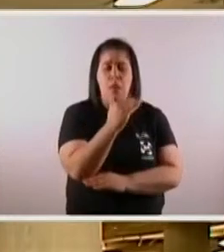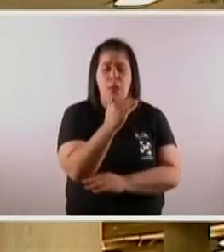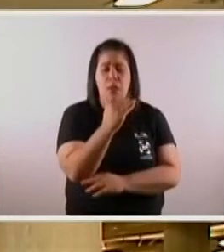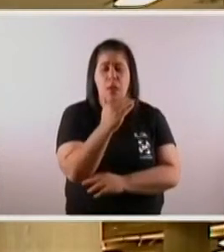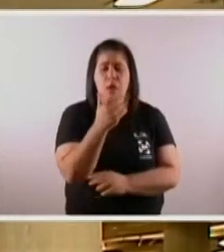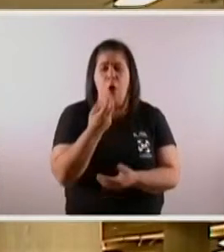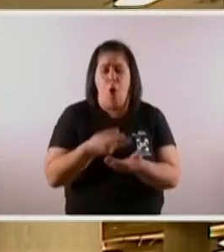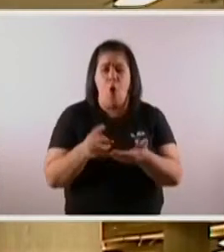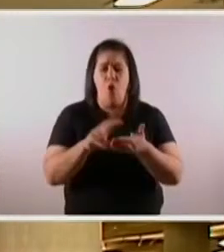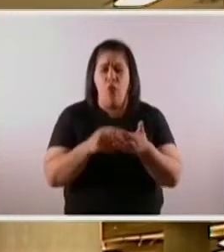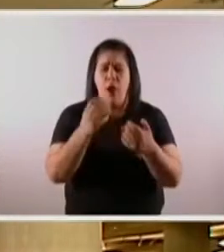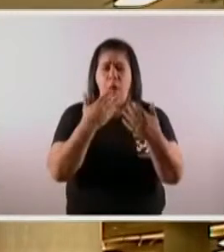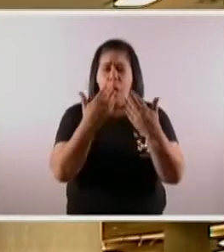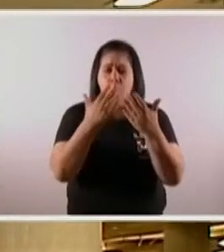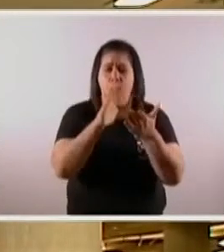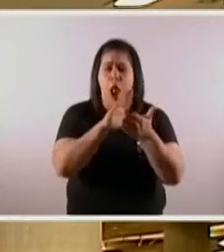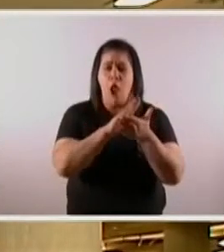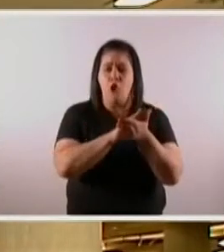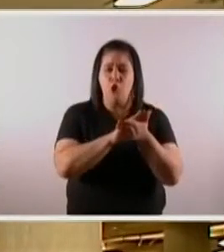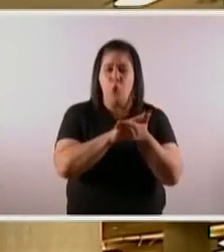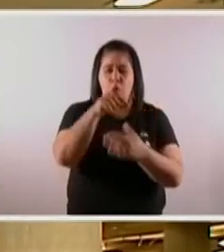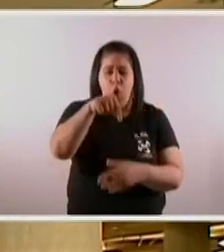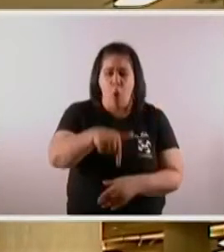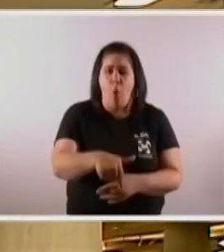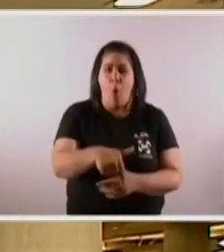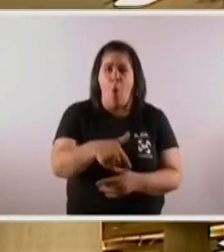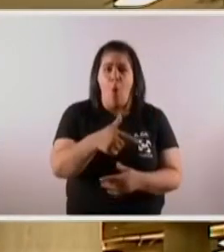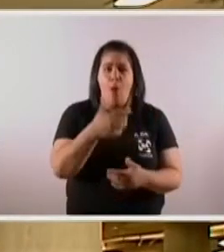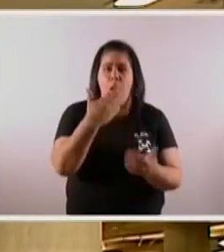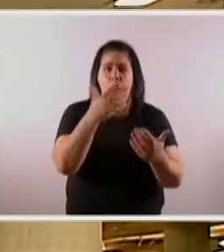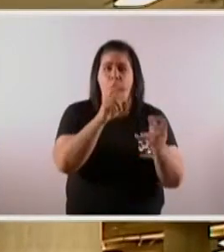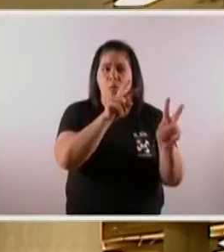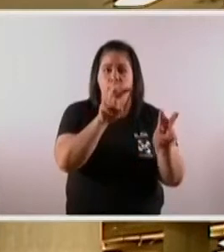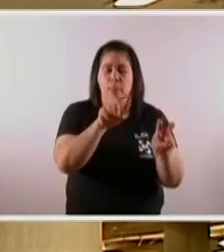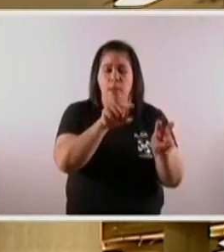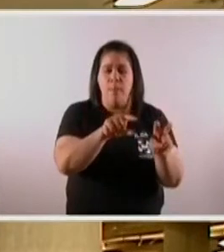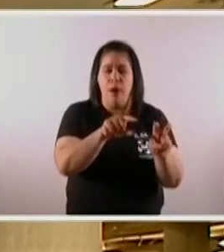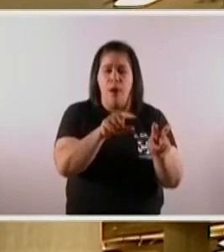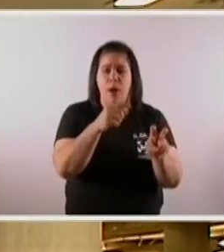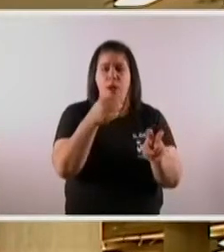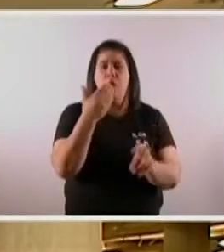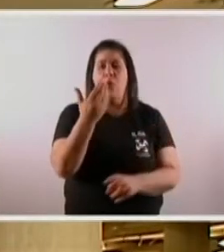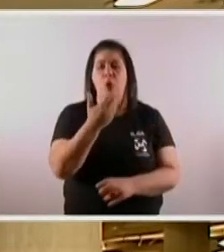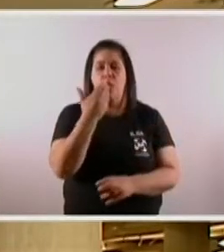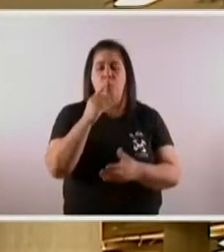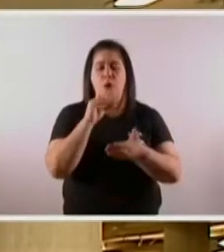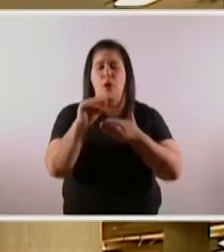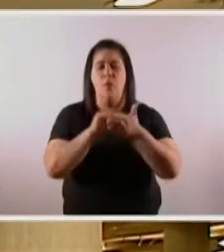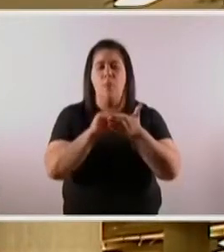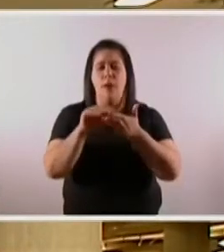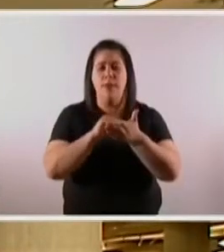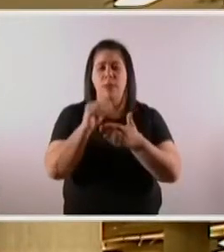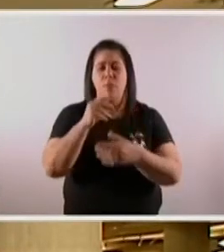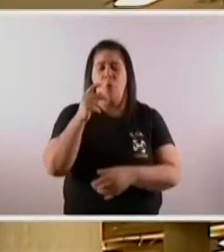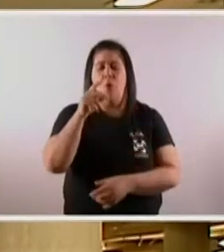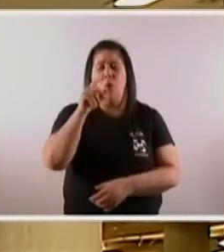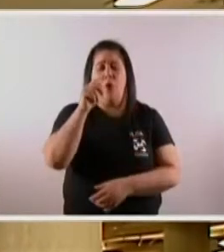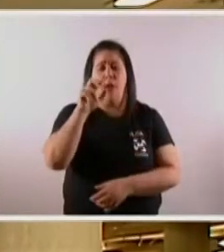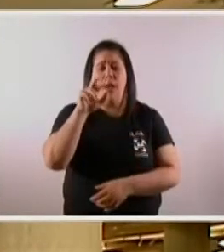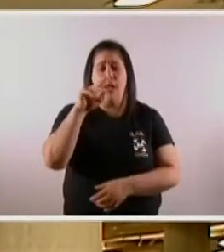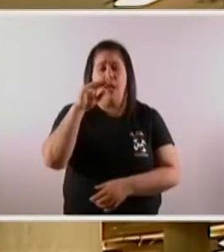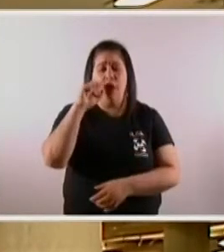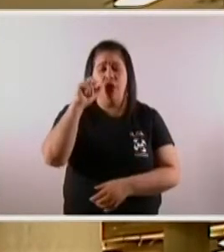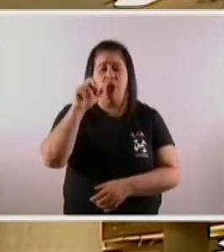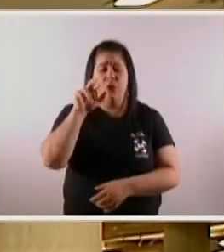nuevamente de este tema en esta jornada, en el día de hoy? Y por otro lado, ¿qué opina del discurso del diputado Máximo Kirchner, que lo imaginó usted como